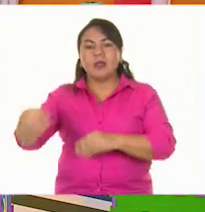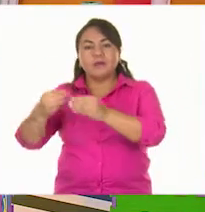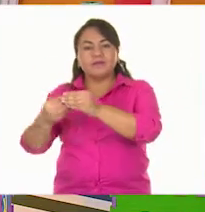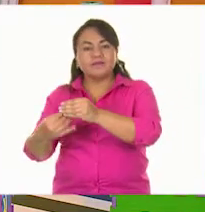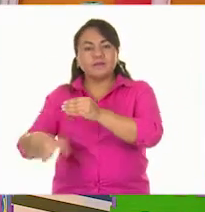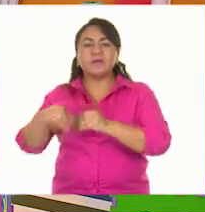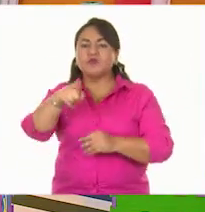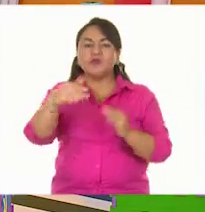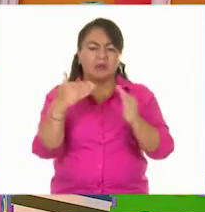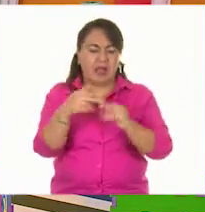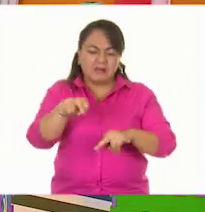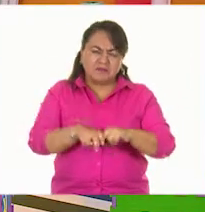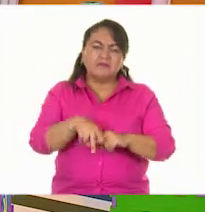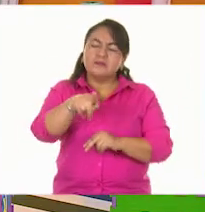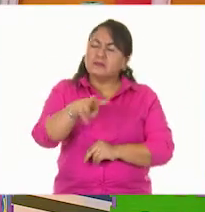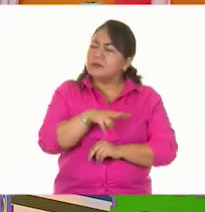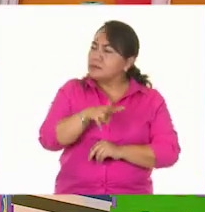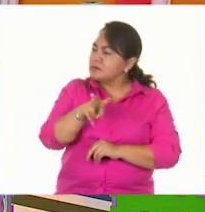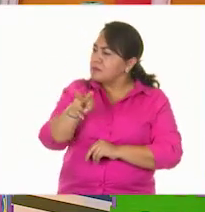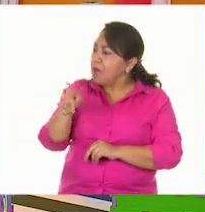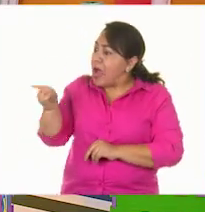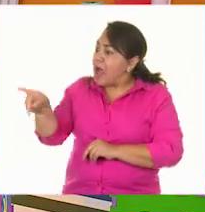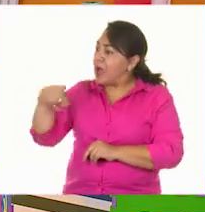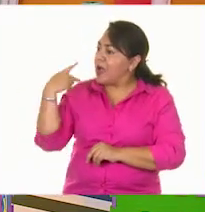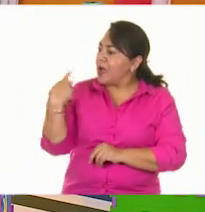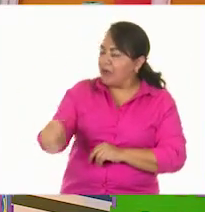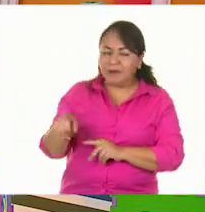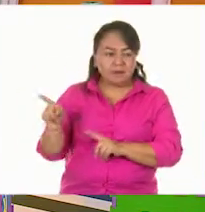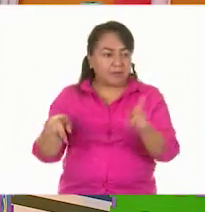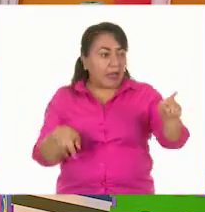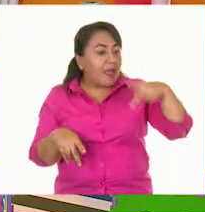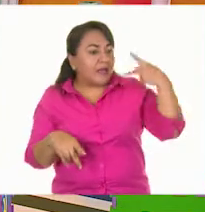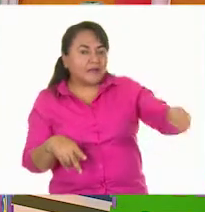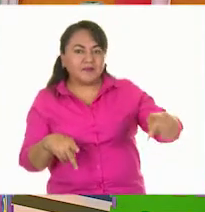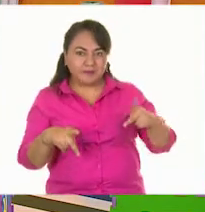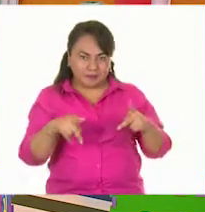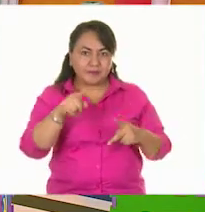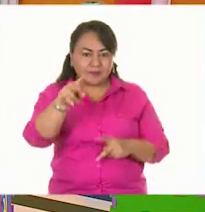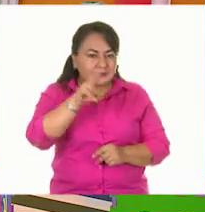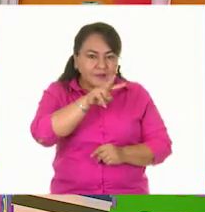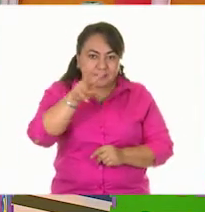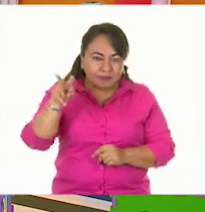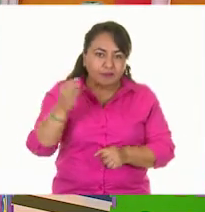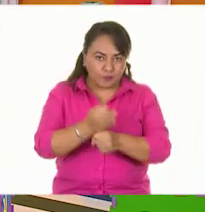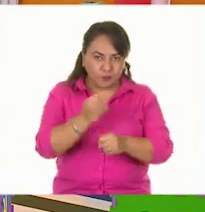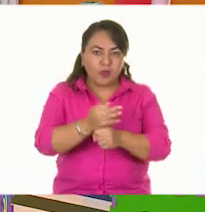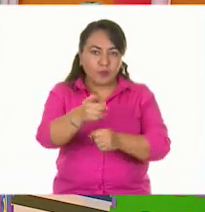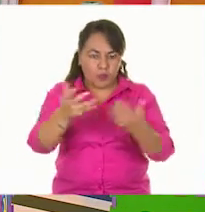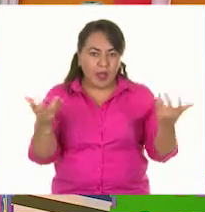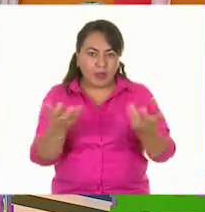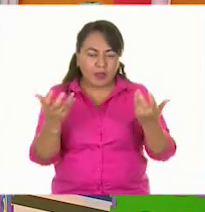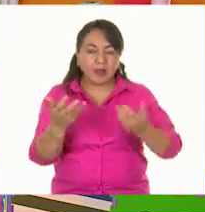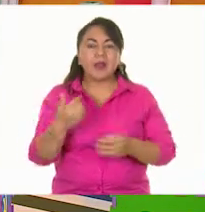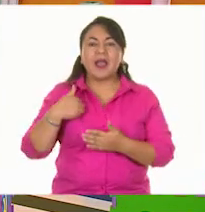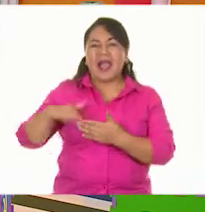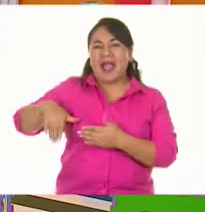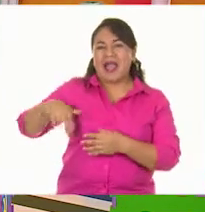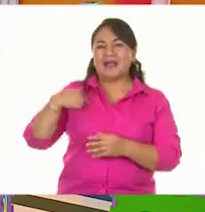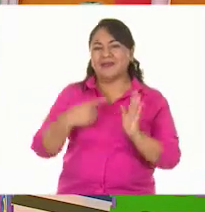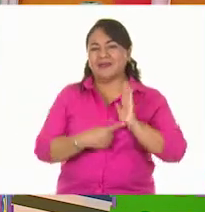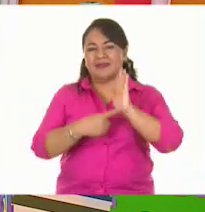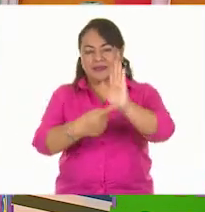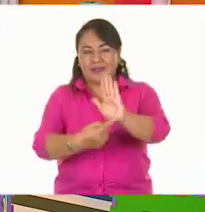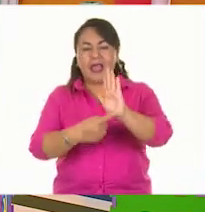alrededor de ti o dentro de tu casa? ¿Listo? En las imágenes que vimos anteriormente reconocimos algunos